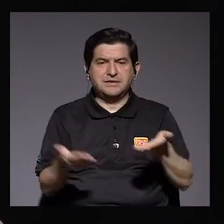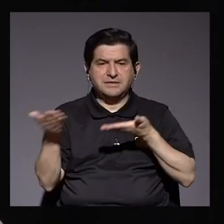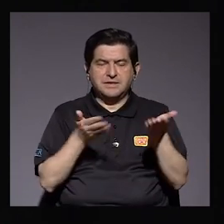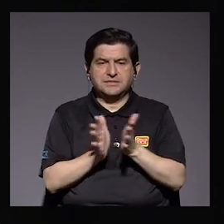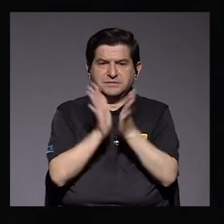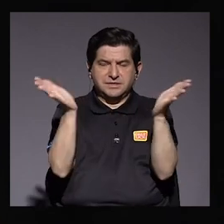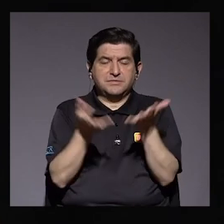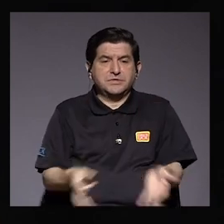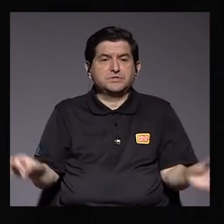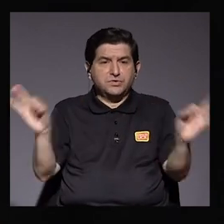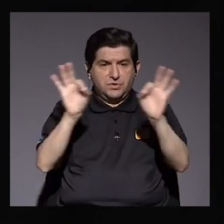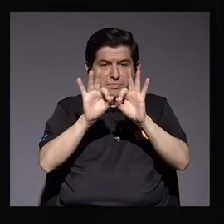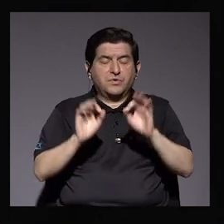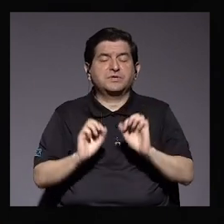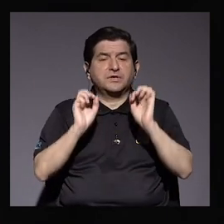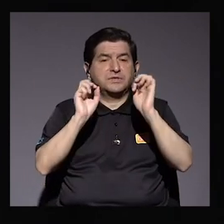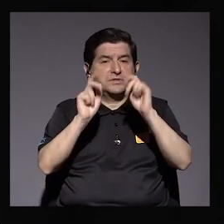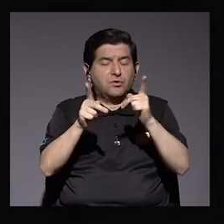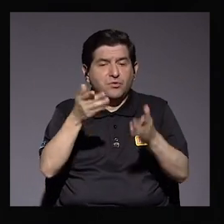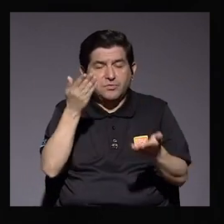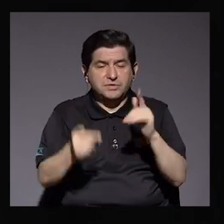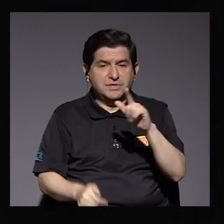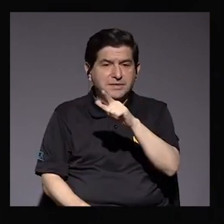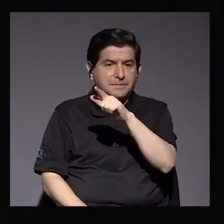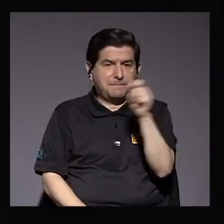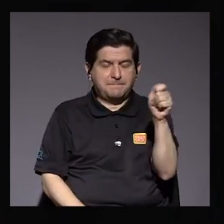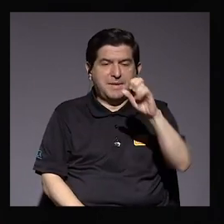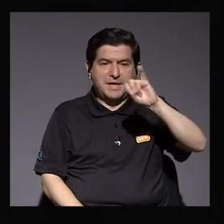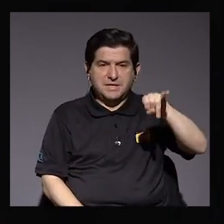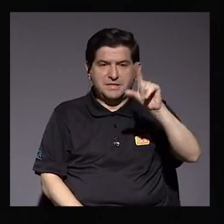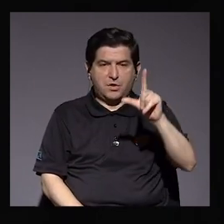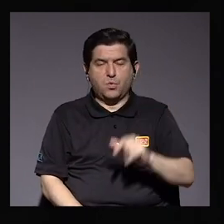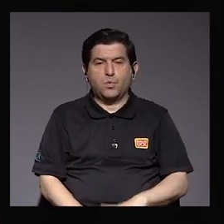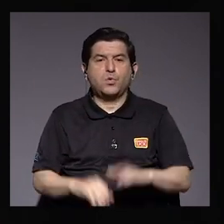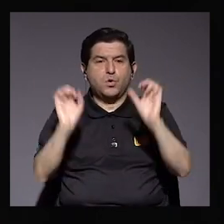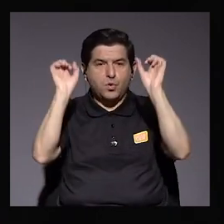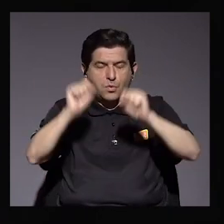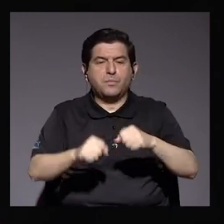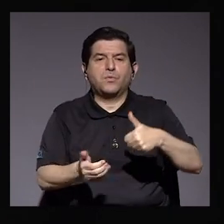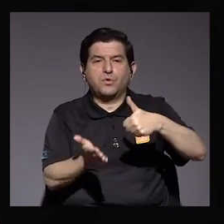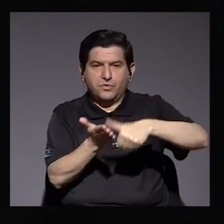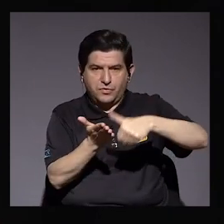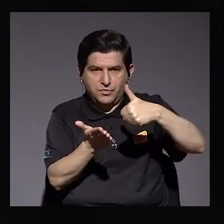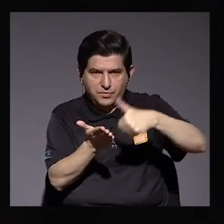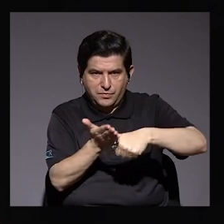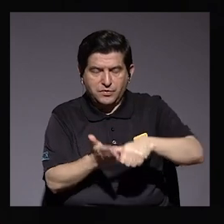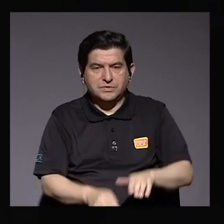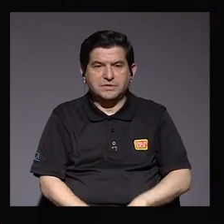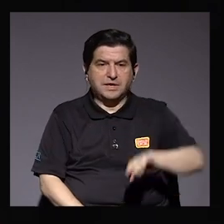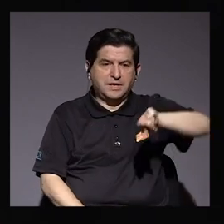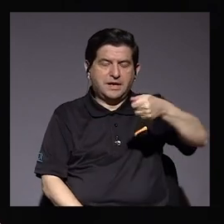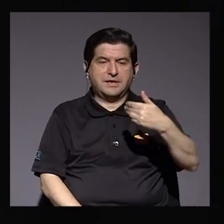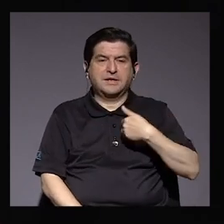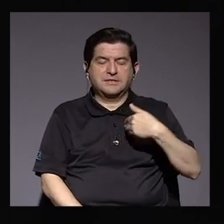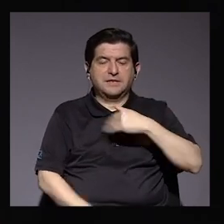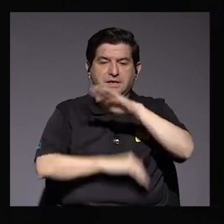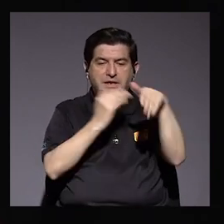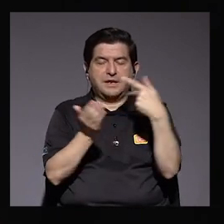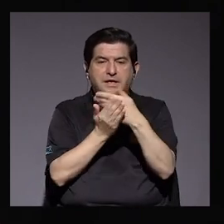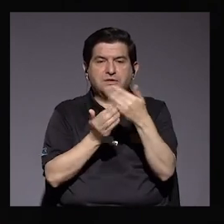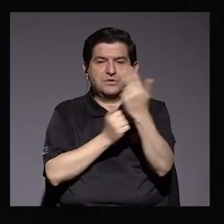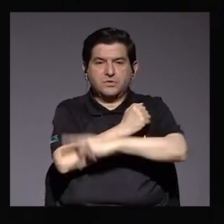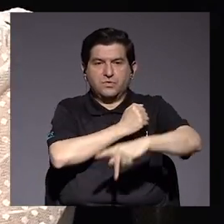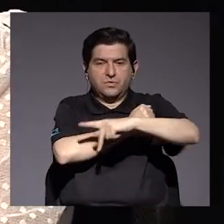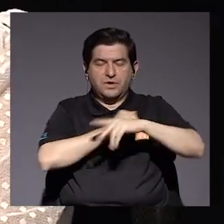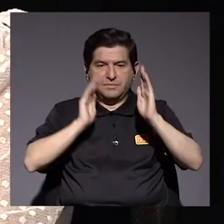posibilidad que se va a abrir tal vez inclusive en este mes de julio de que se pueda votar que el canal tenga cobertura en todo el territorio